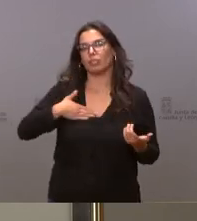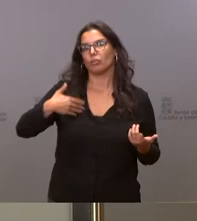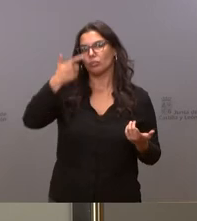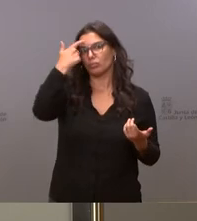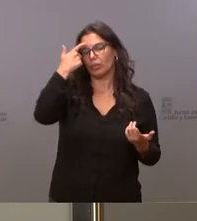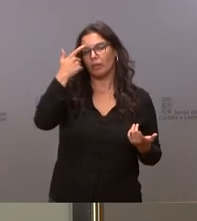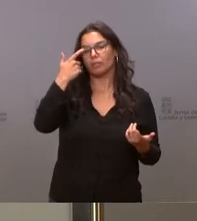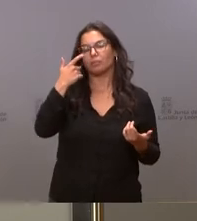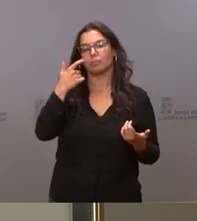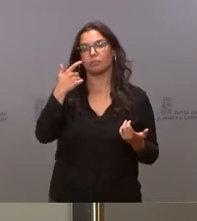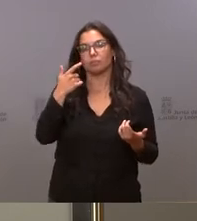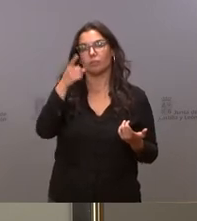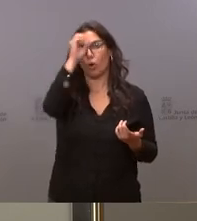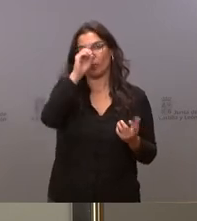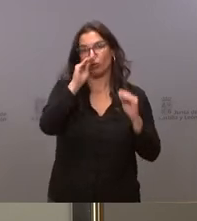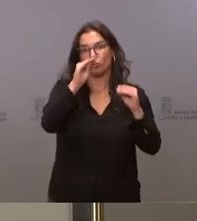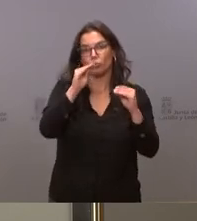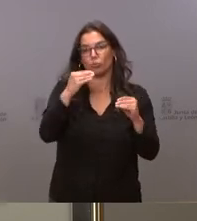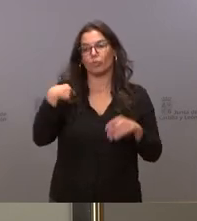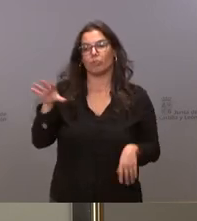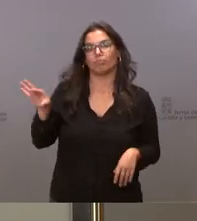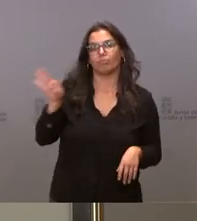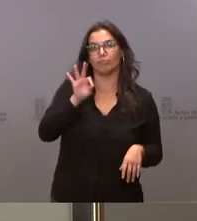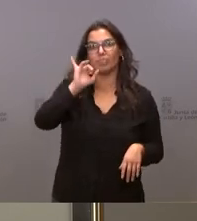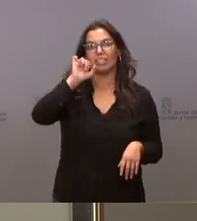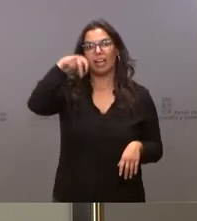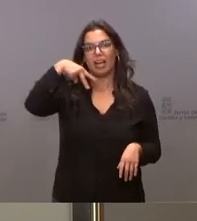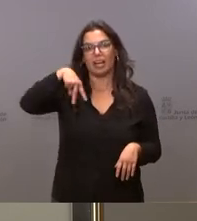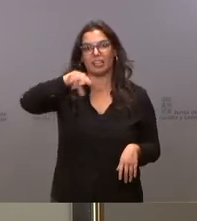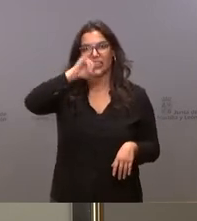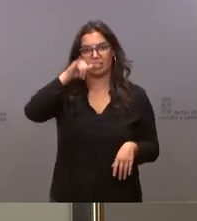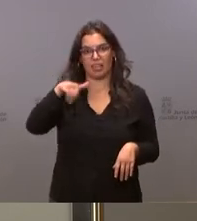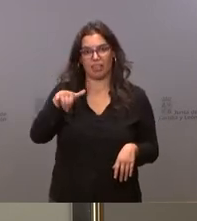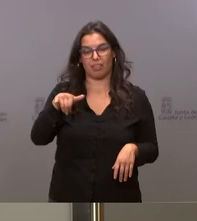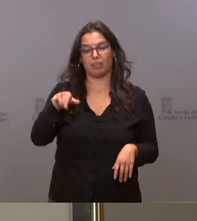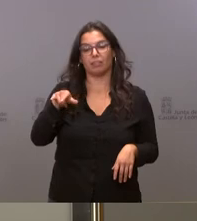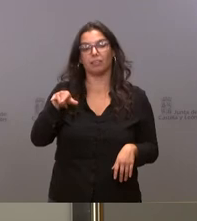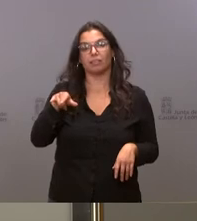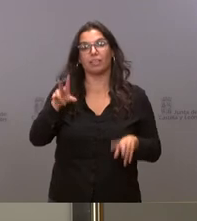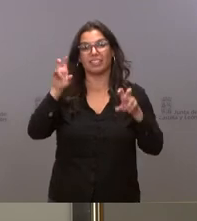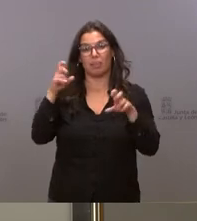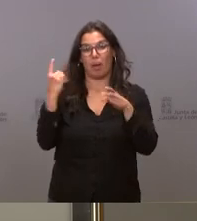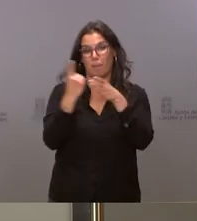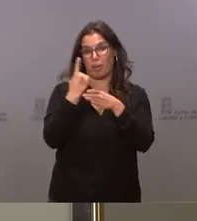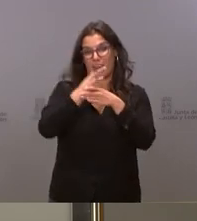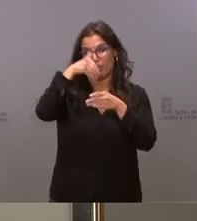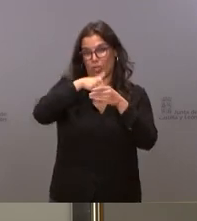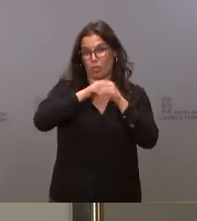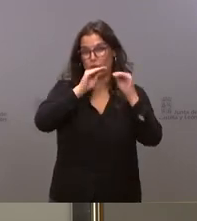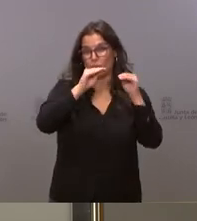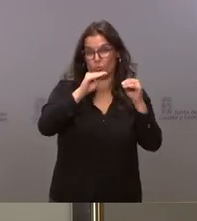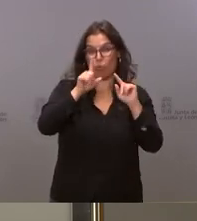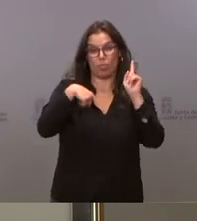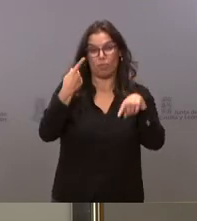incorporación de Pablo Yañez que abandonó el partido tras el escándalo de las primarias autonómicas como